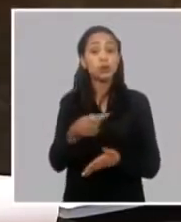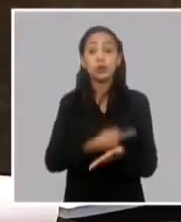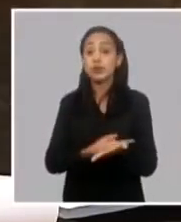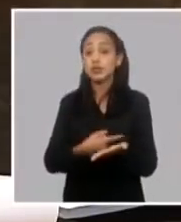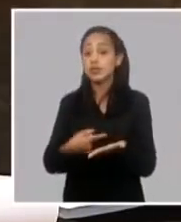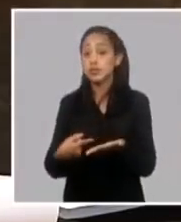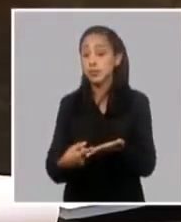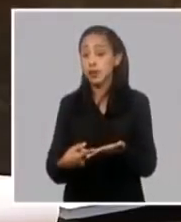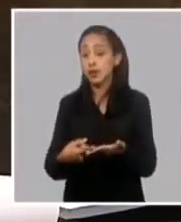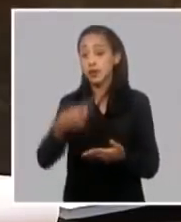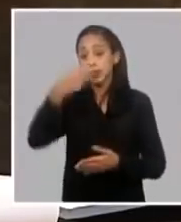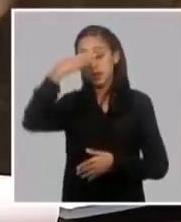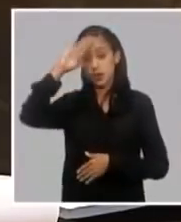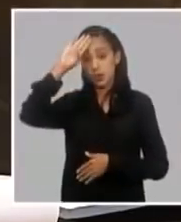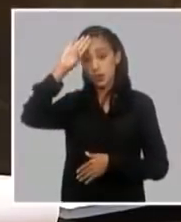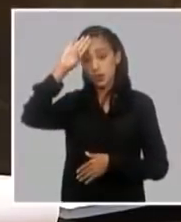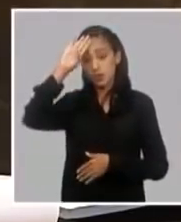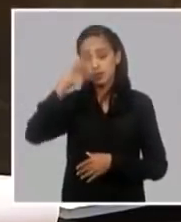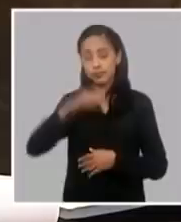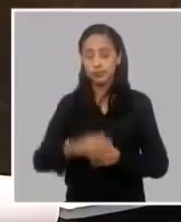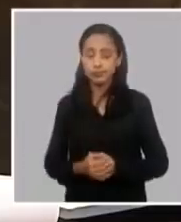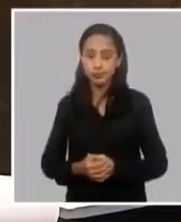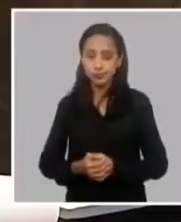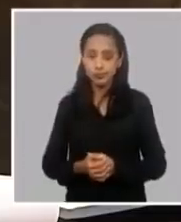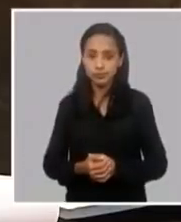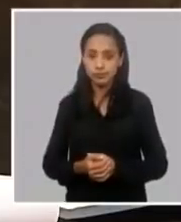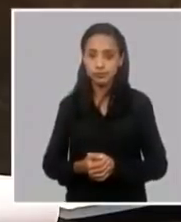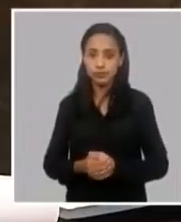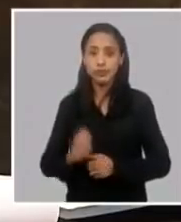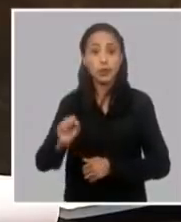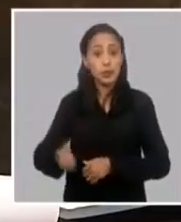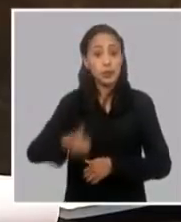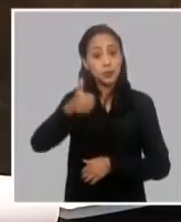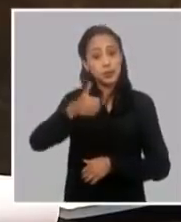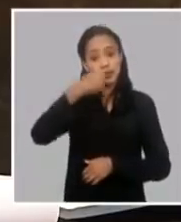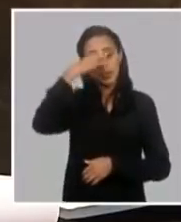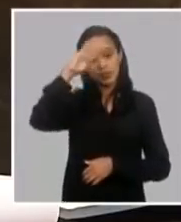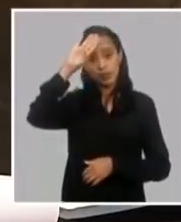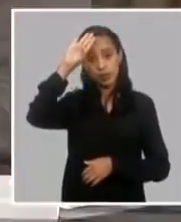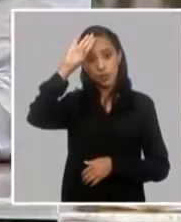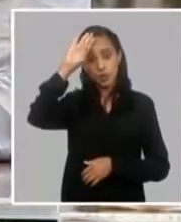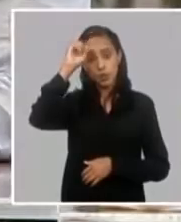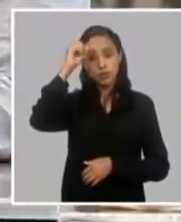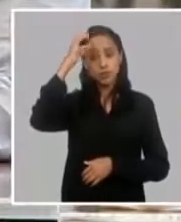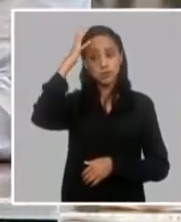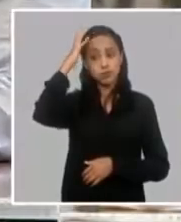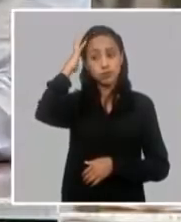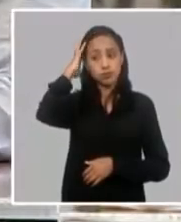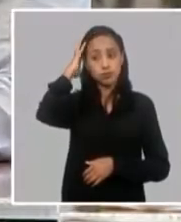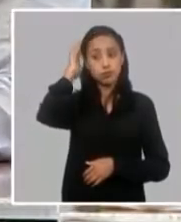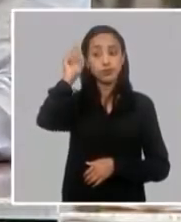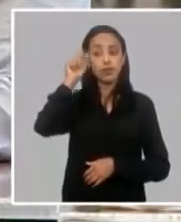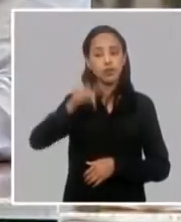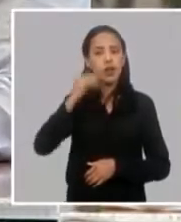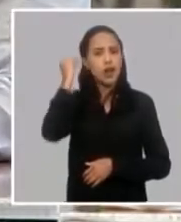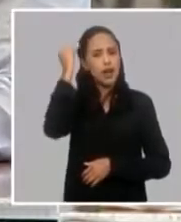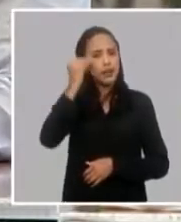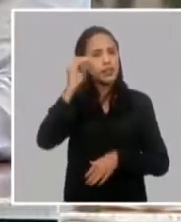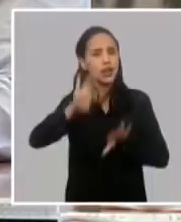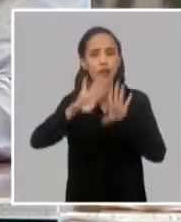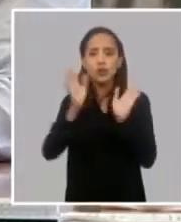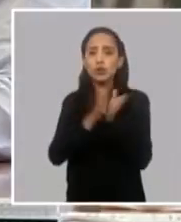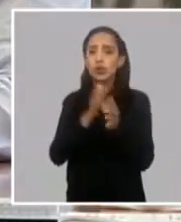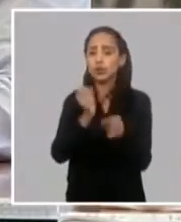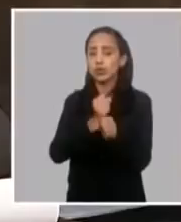en el país. Y me gustaría entonces que el primer secretario del partido y presidente de la República, el compañero Miguel Díaz Canel Bermúdez, valorar a todo este